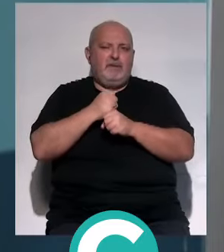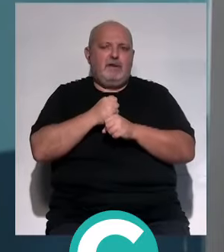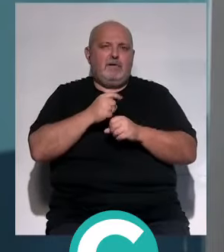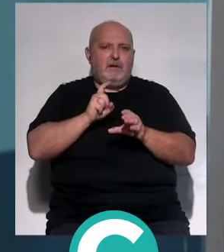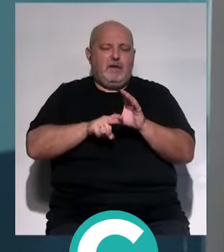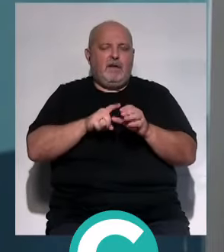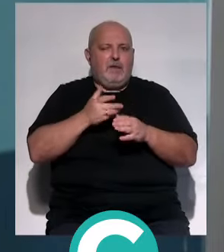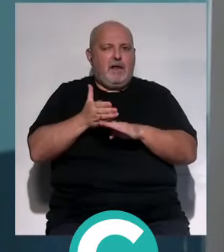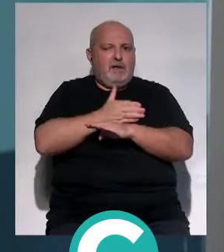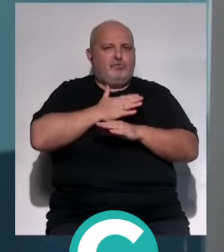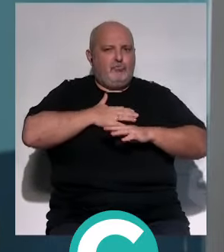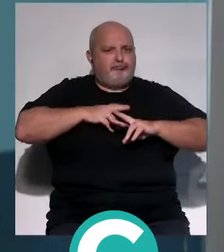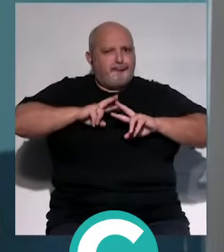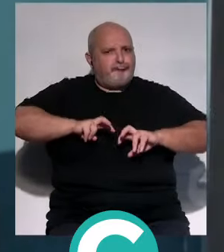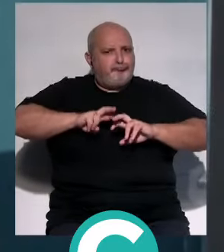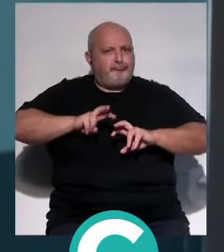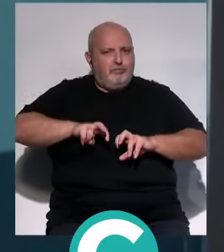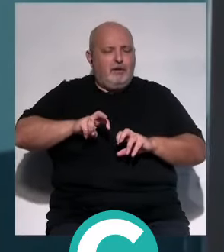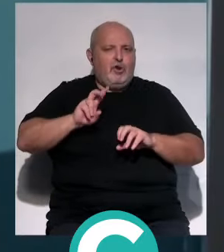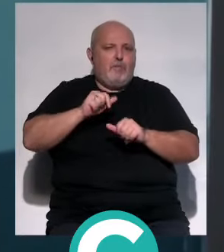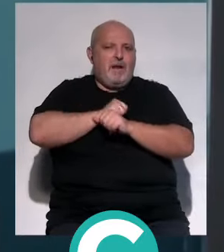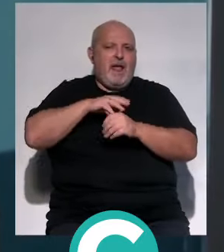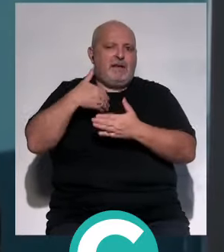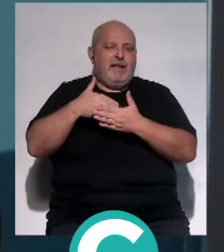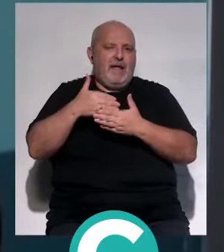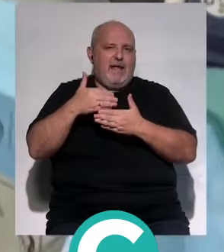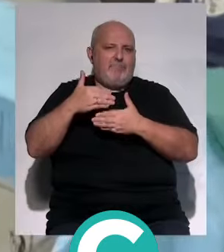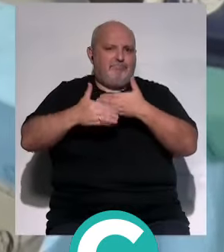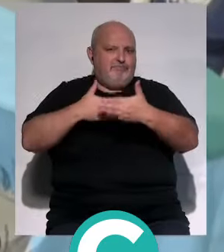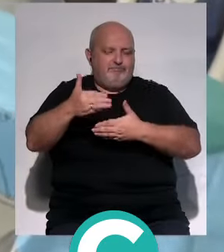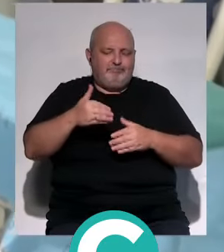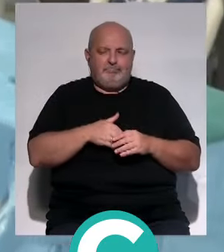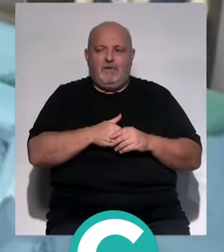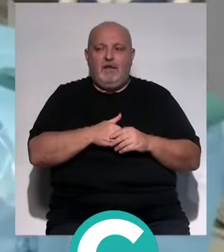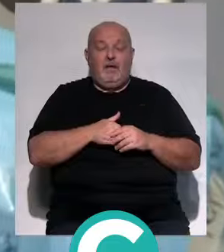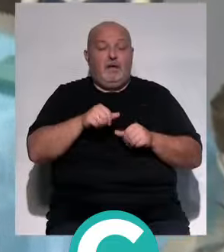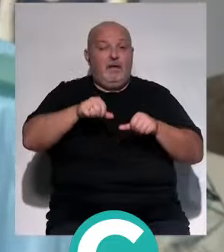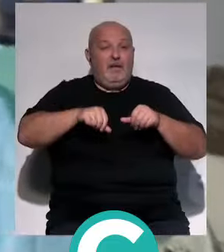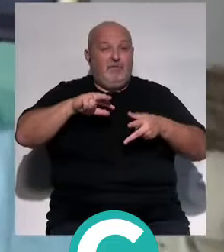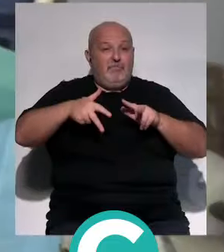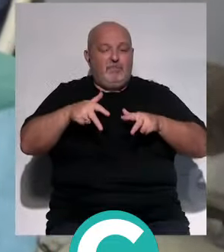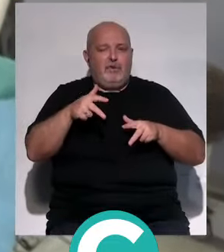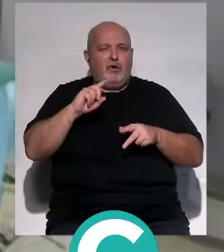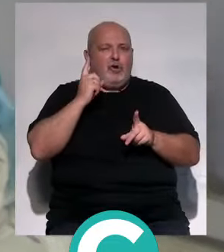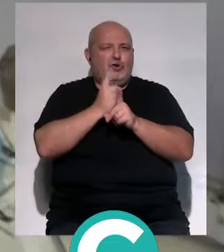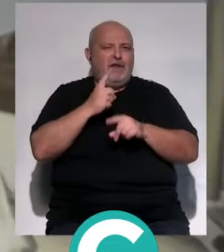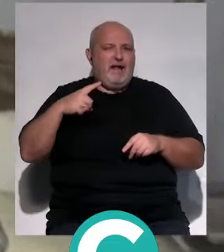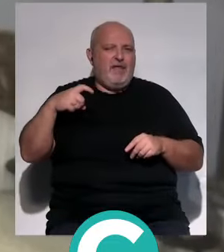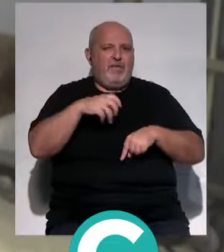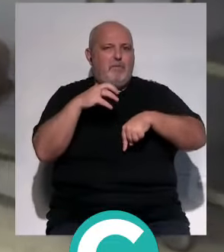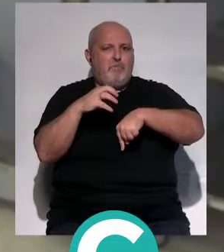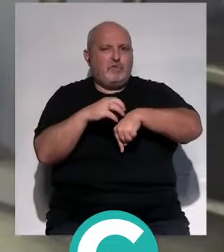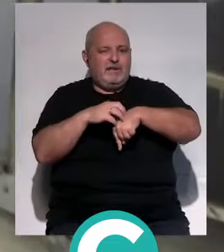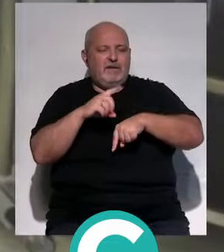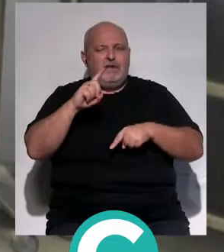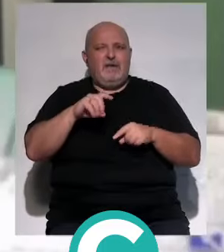participar en ensayos clínicos, en investigación, mucho trabajo por detrás. Unas intervenciones mínimamente invasivas contra el cáncer de próstata